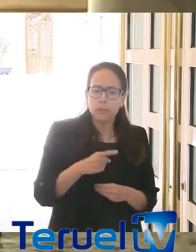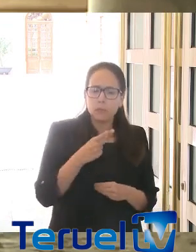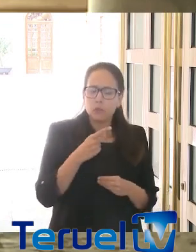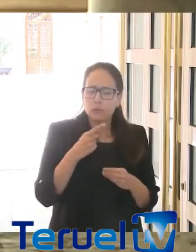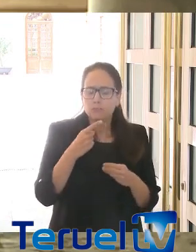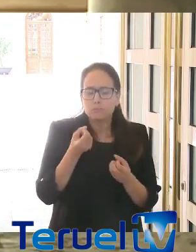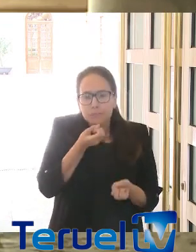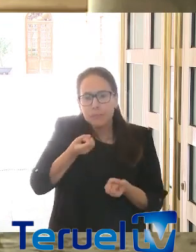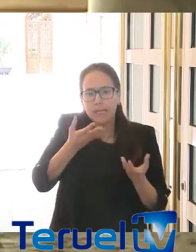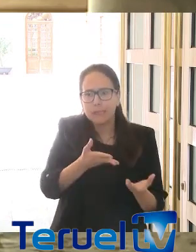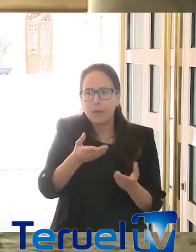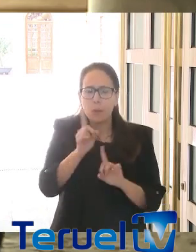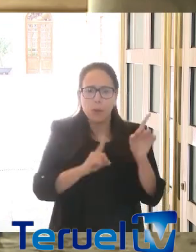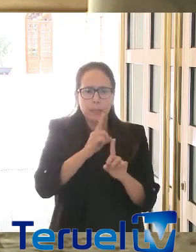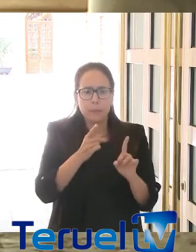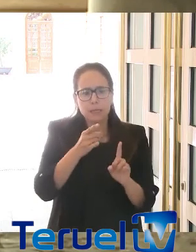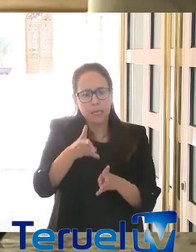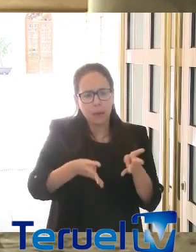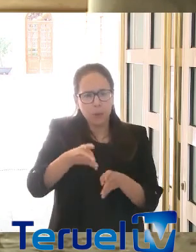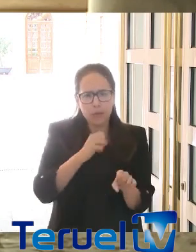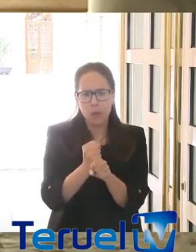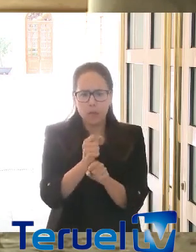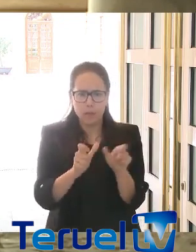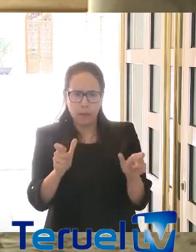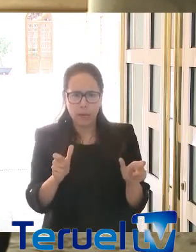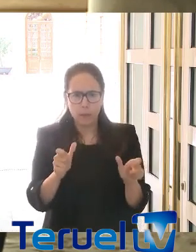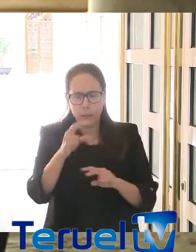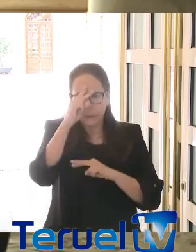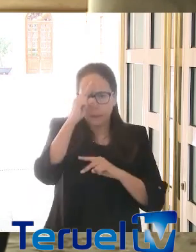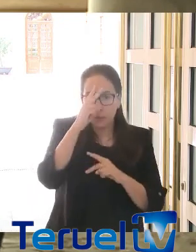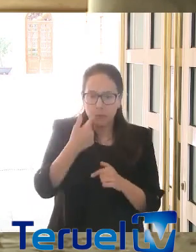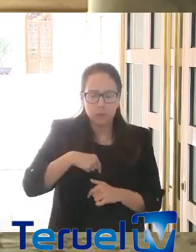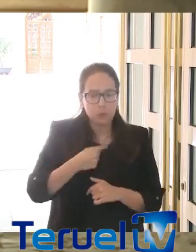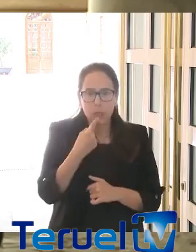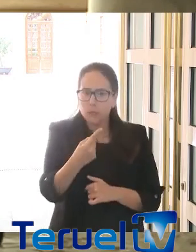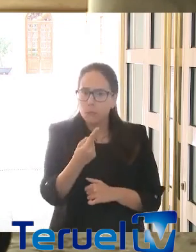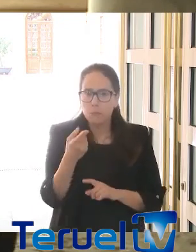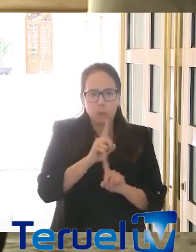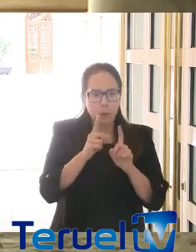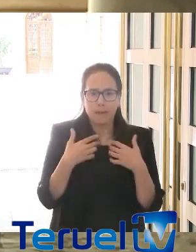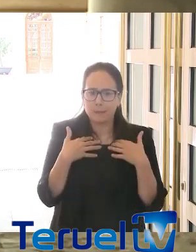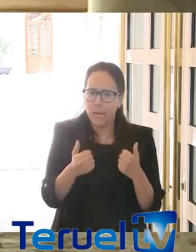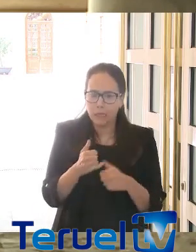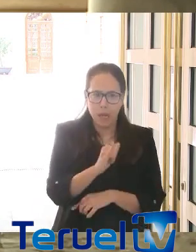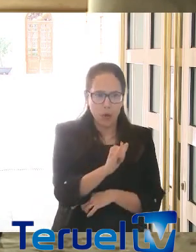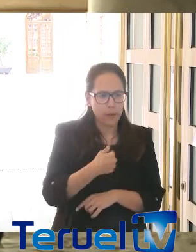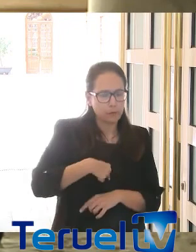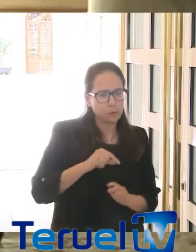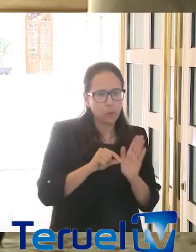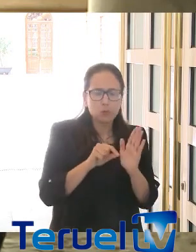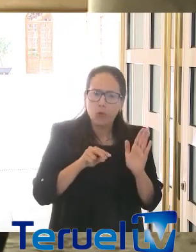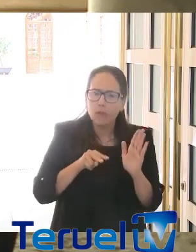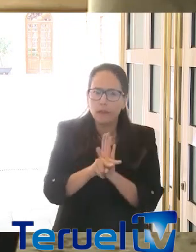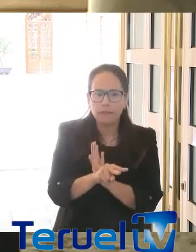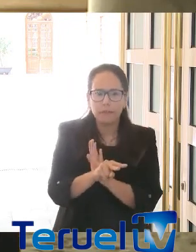ciudadanos y a los trabajadores en general. En primer lugar, hemos planteado que tenemos un problema sanitario y nosotros lo enfocamos desde el punto de